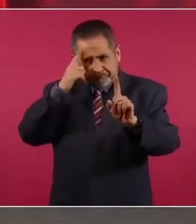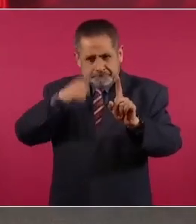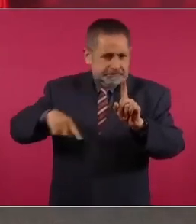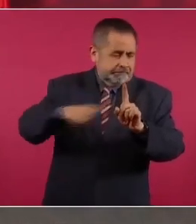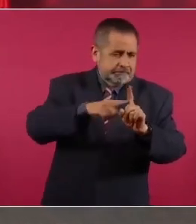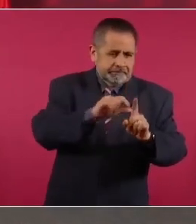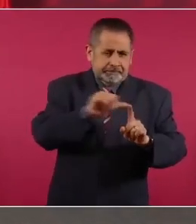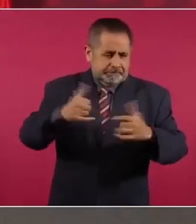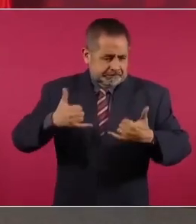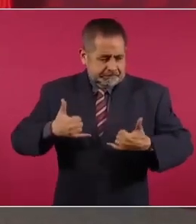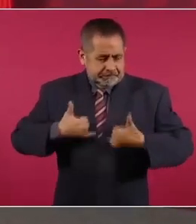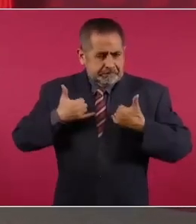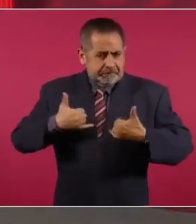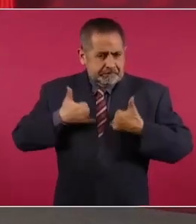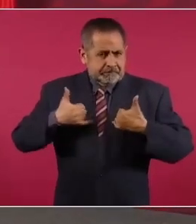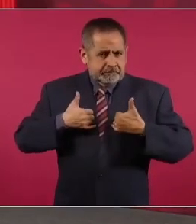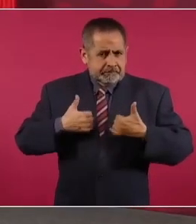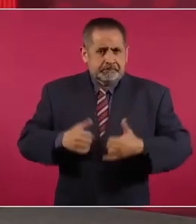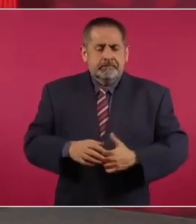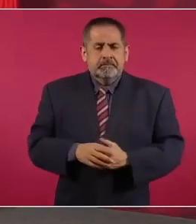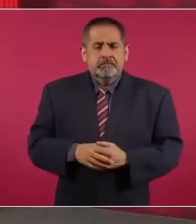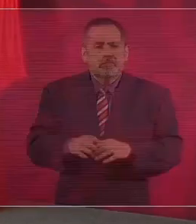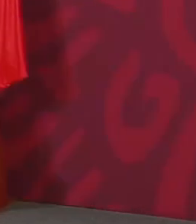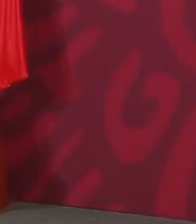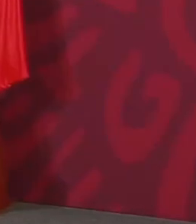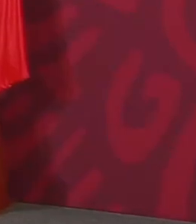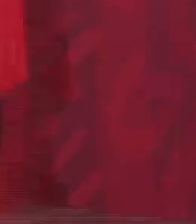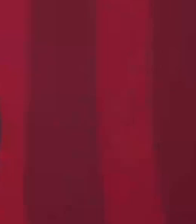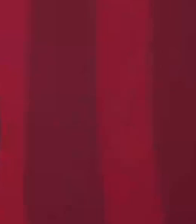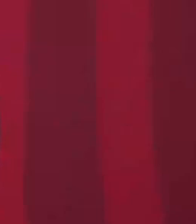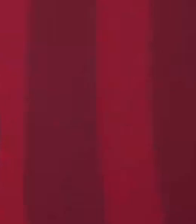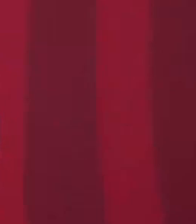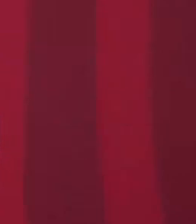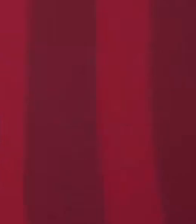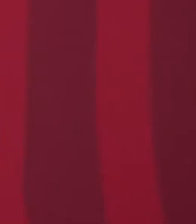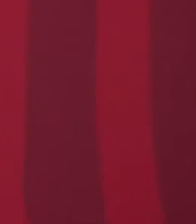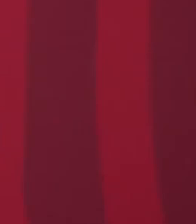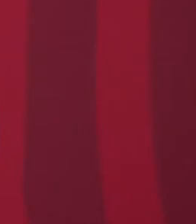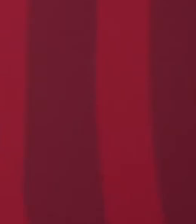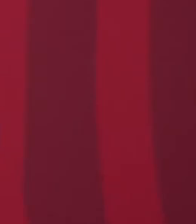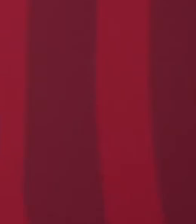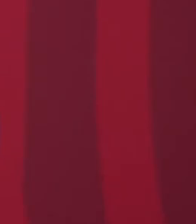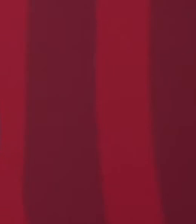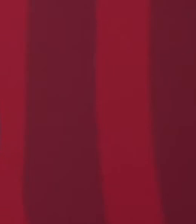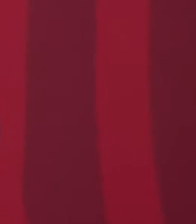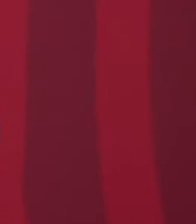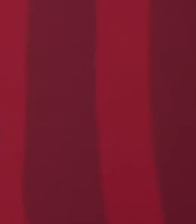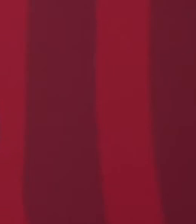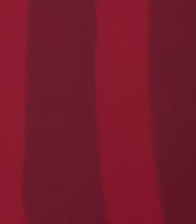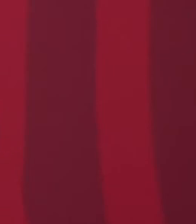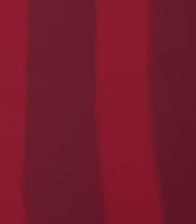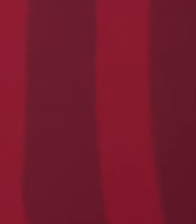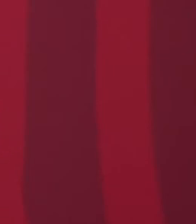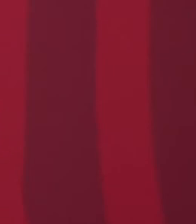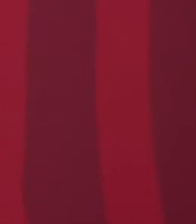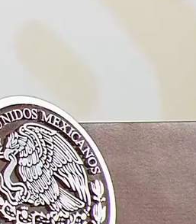jóvenes que quieren este dedicarse al noble oficio de la